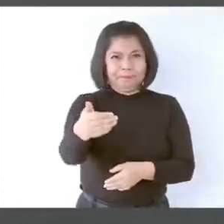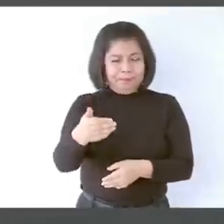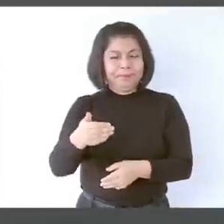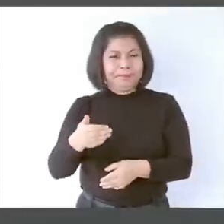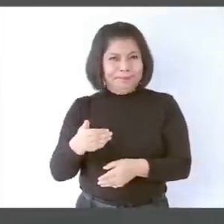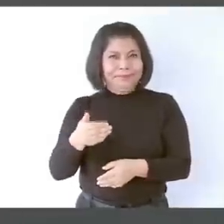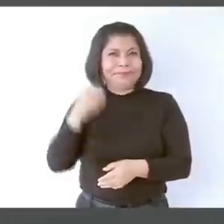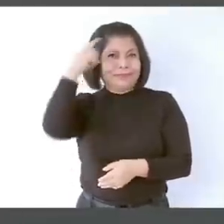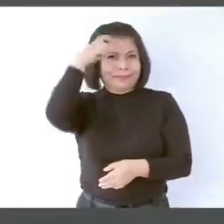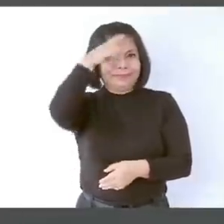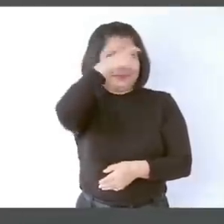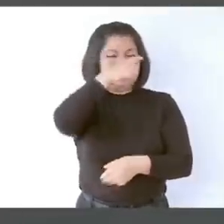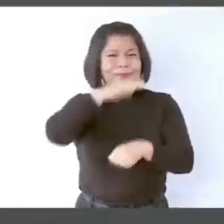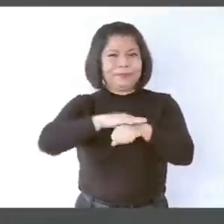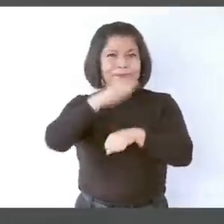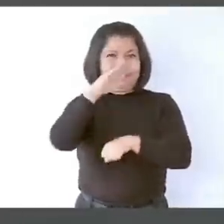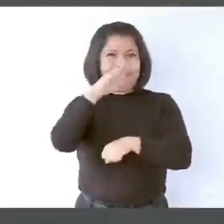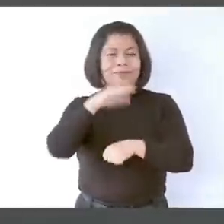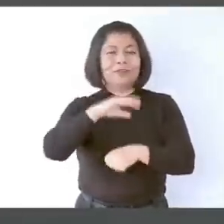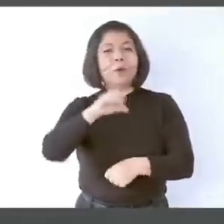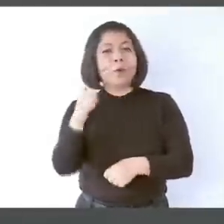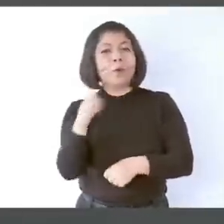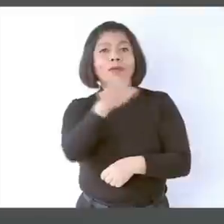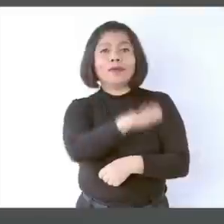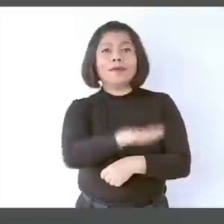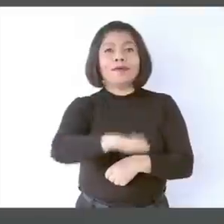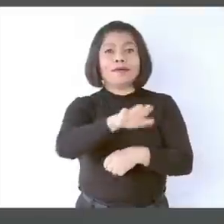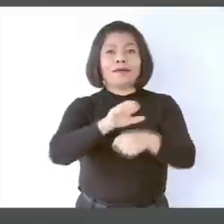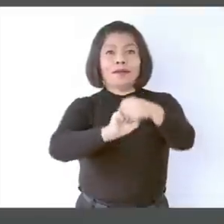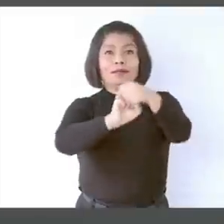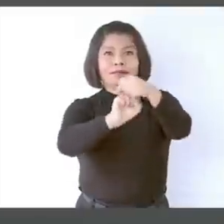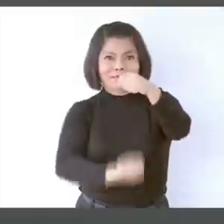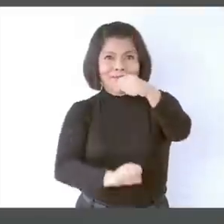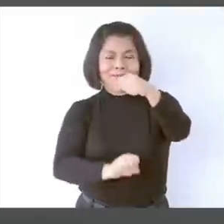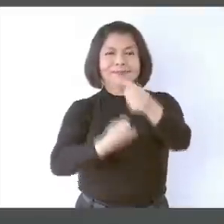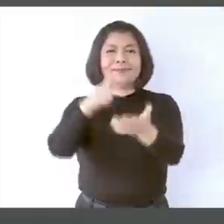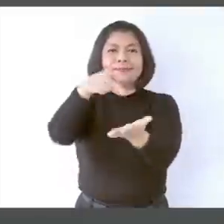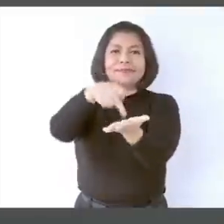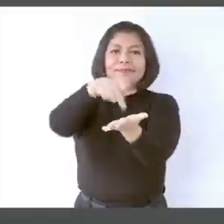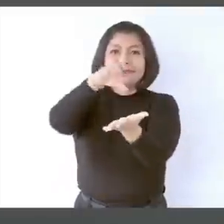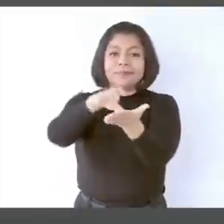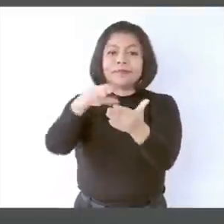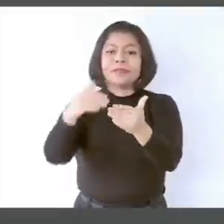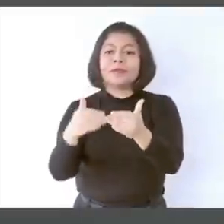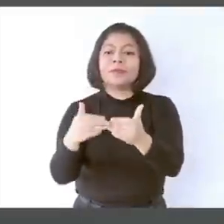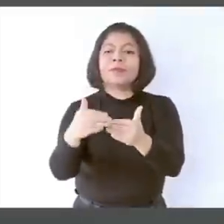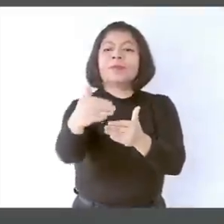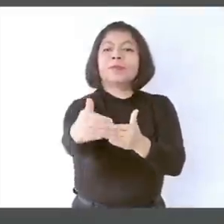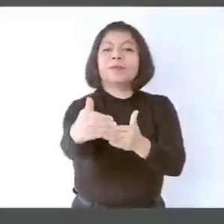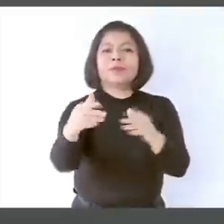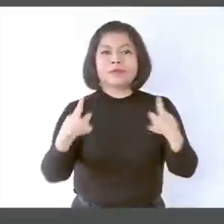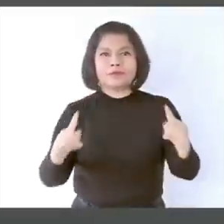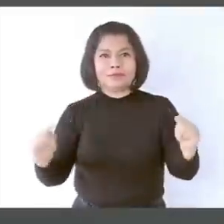tramo sur de playa a Tulum tiene también